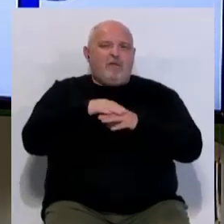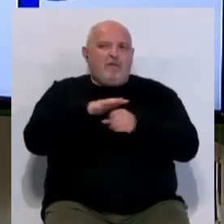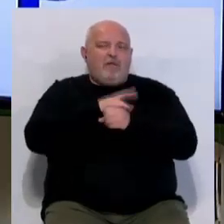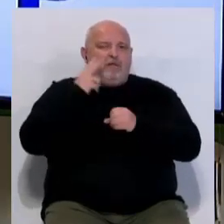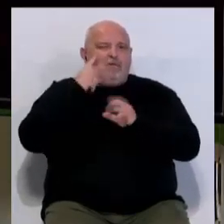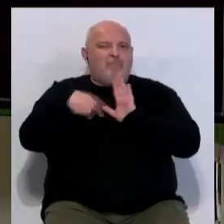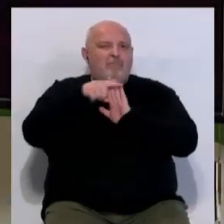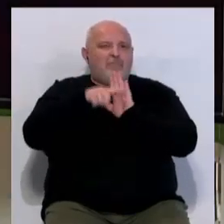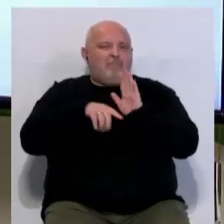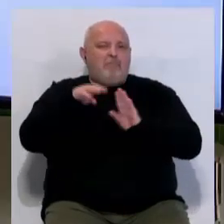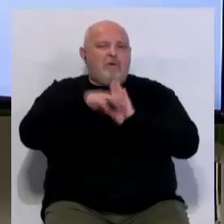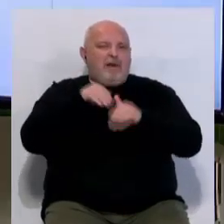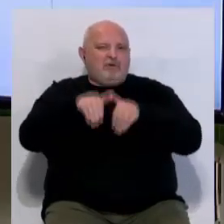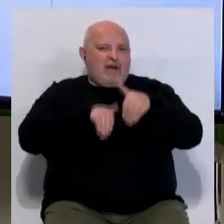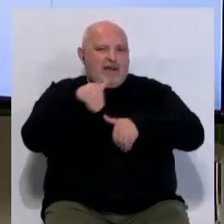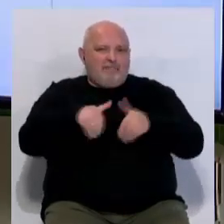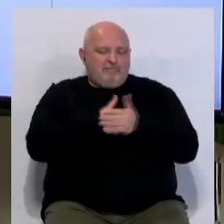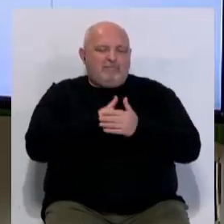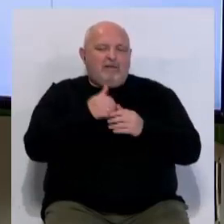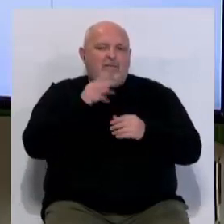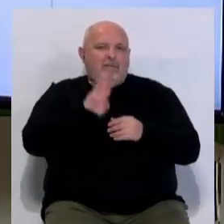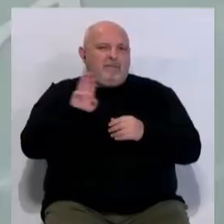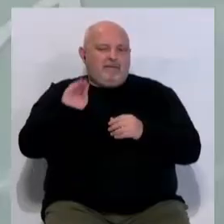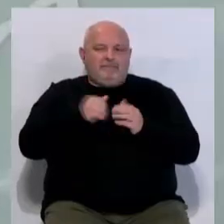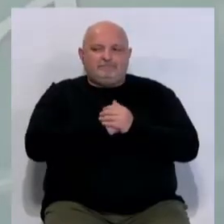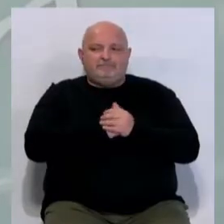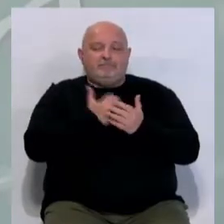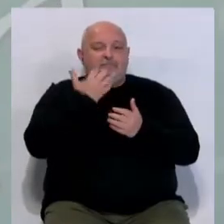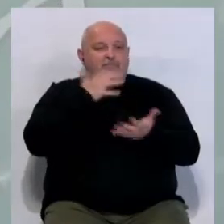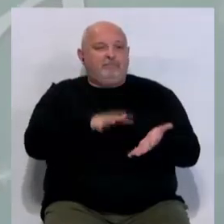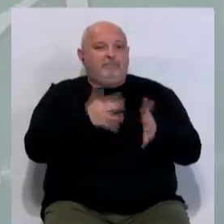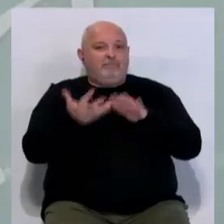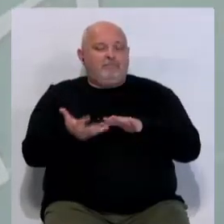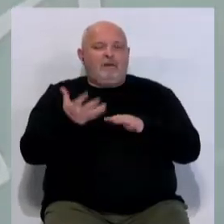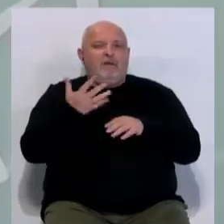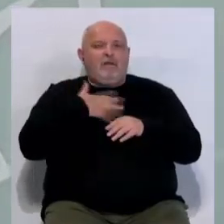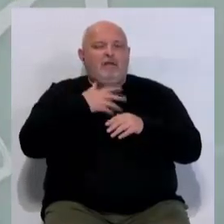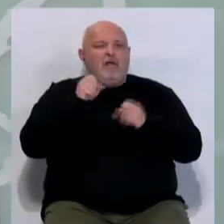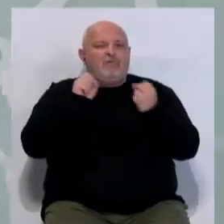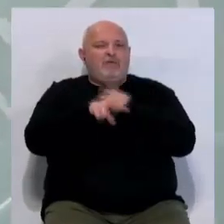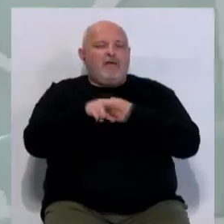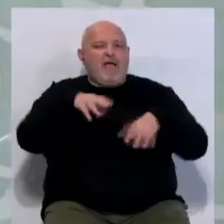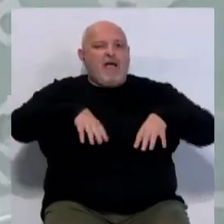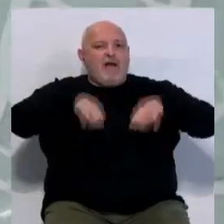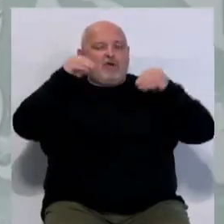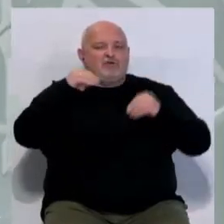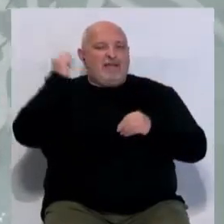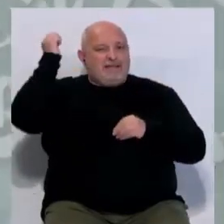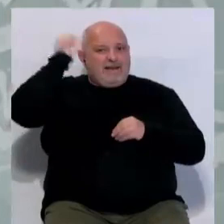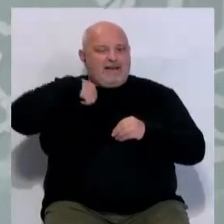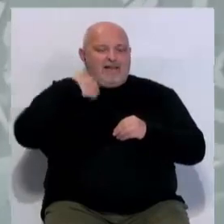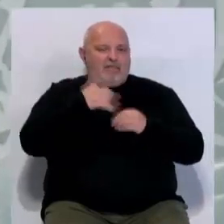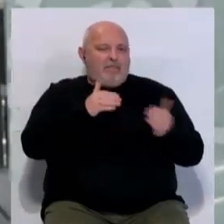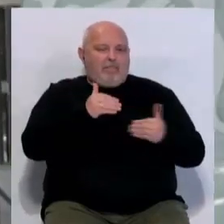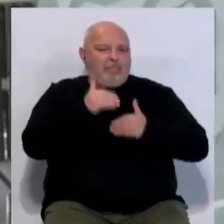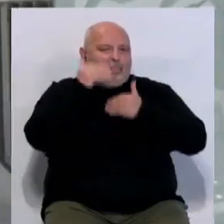recogidas en el programa electoral del Partido Popular. Ejemplificándolo en la autovía Arcos Antequera y ha puesto en valor